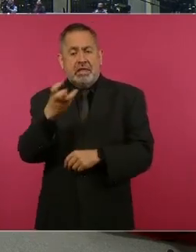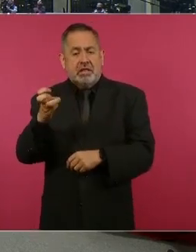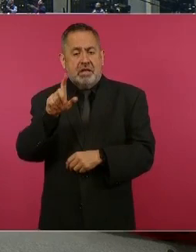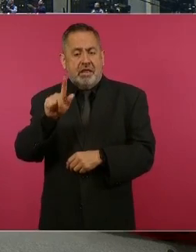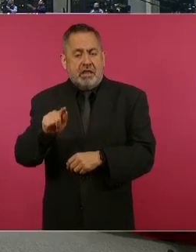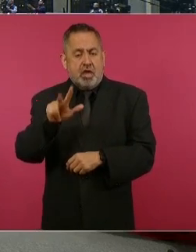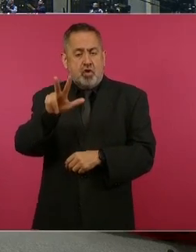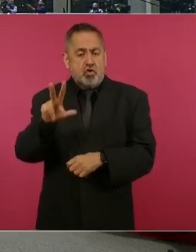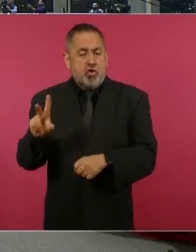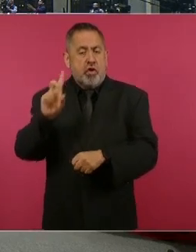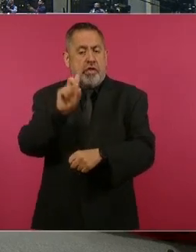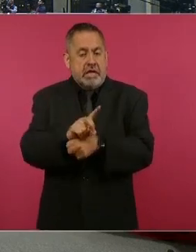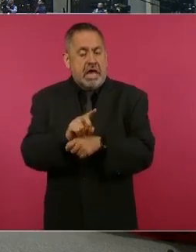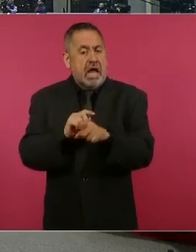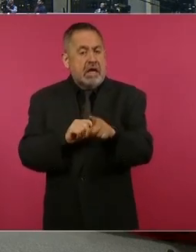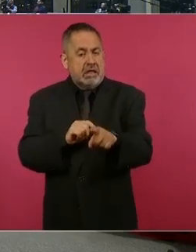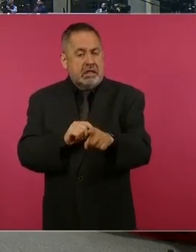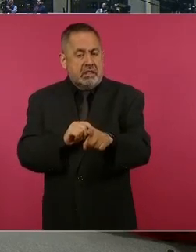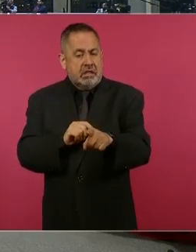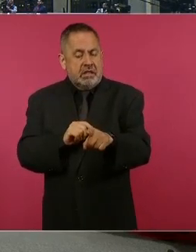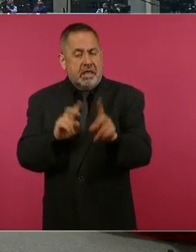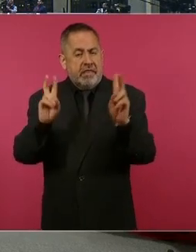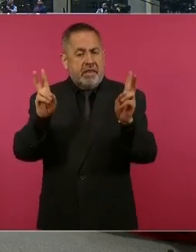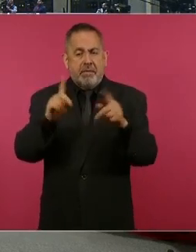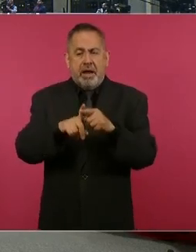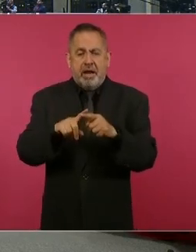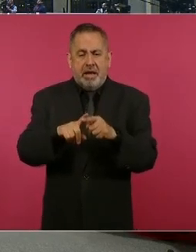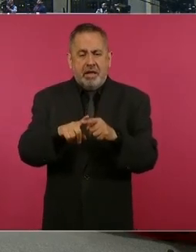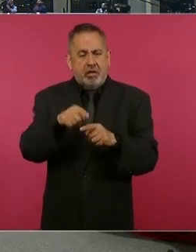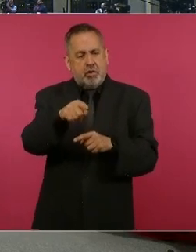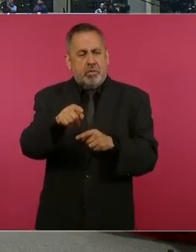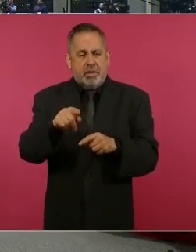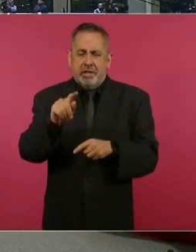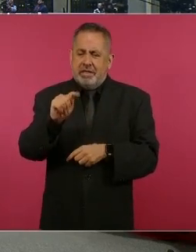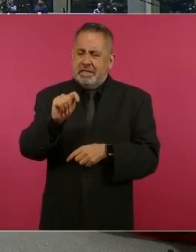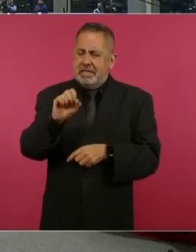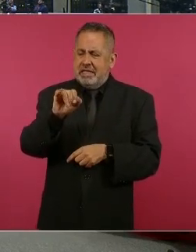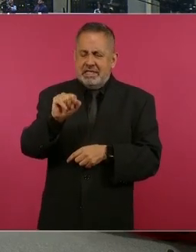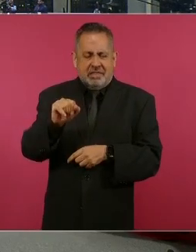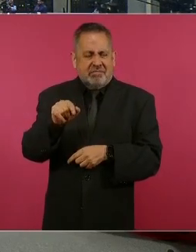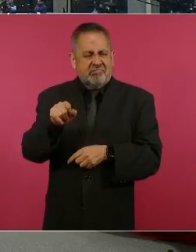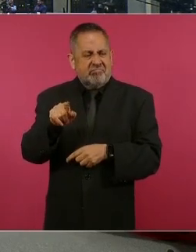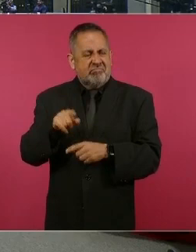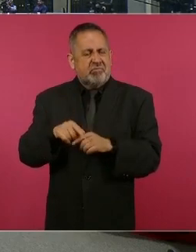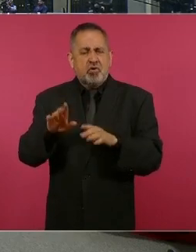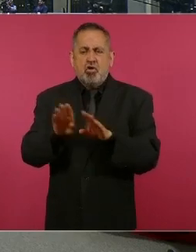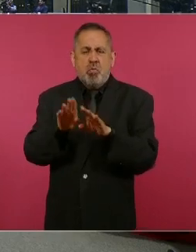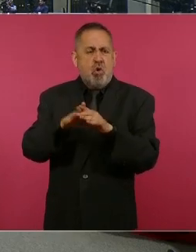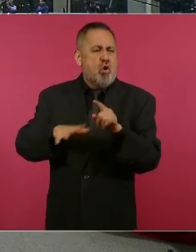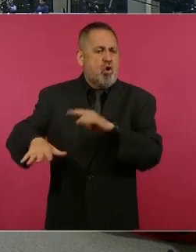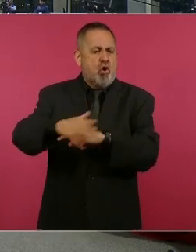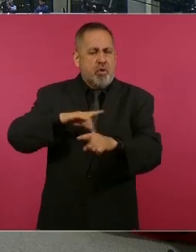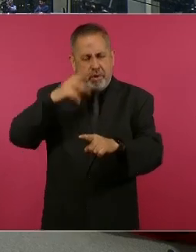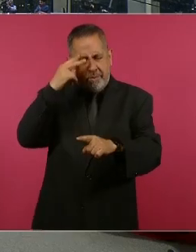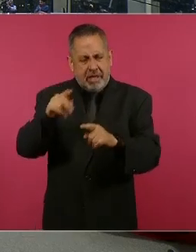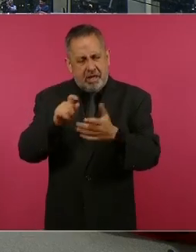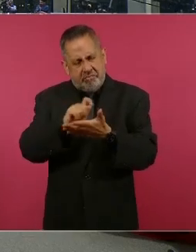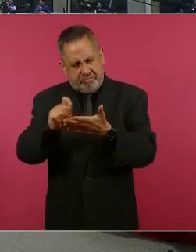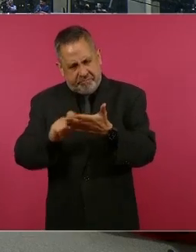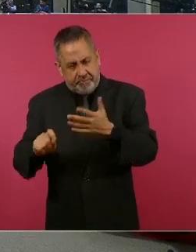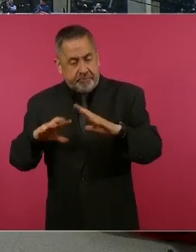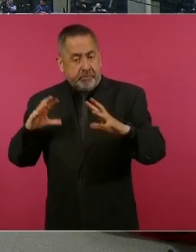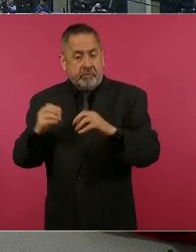días que abordó el tema de su tesis profesional, la formación del Estado mexicano. Y de las